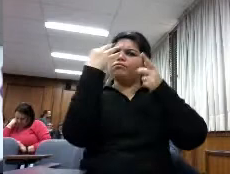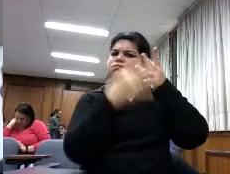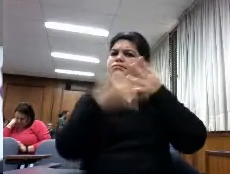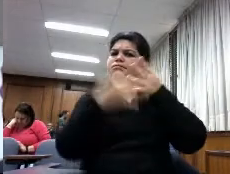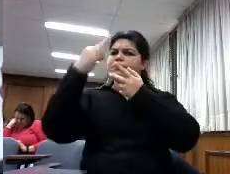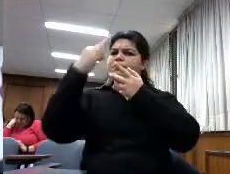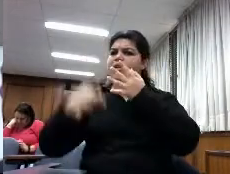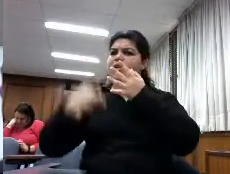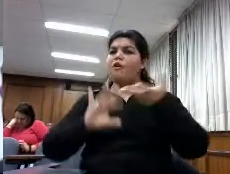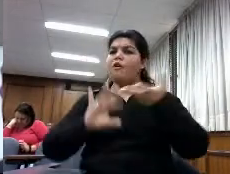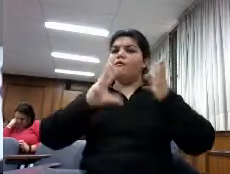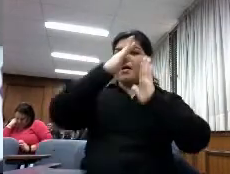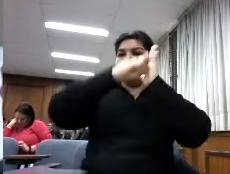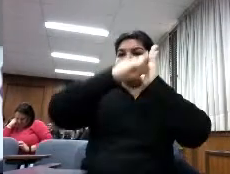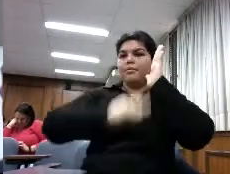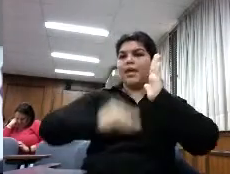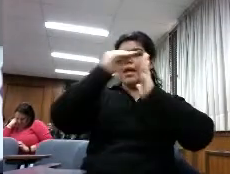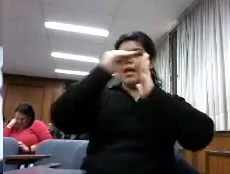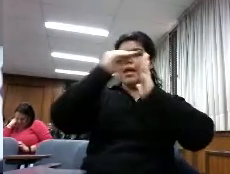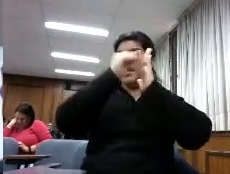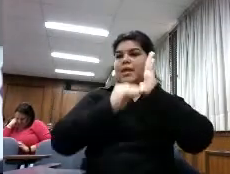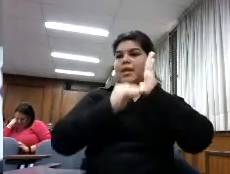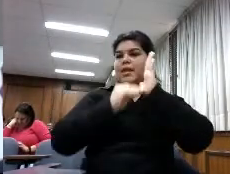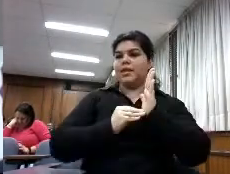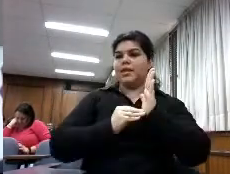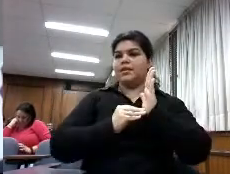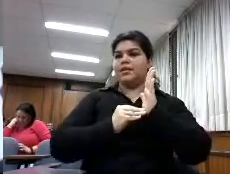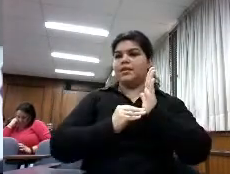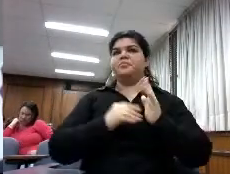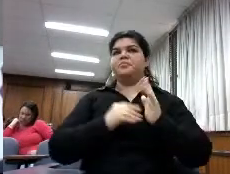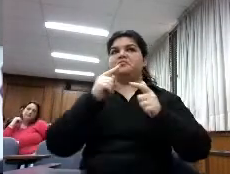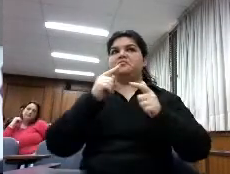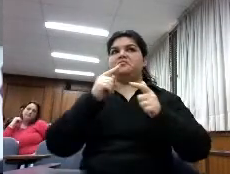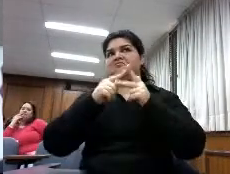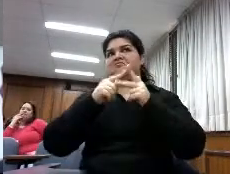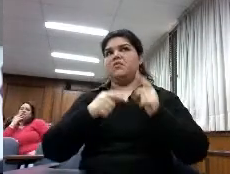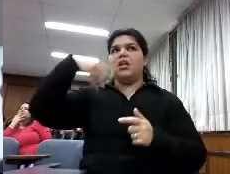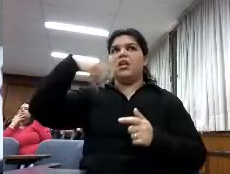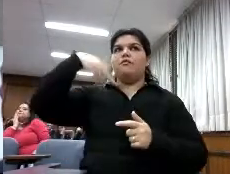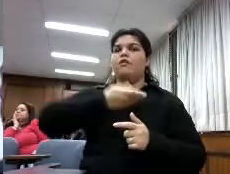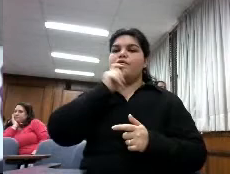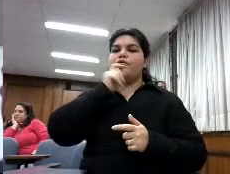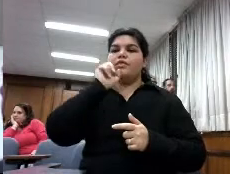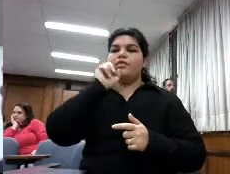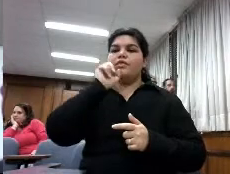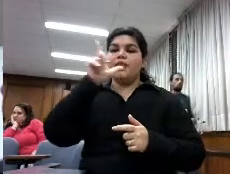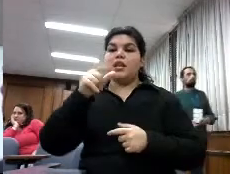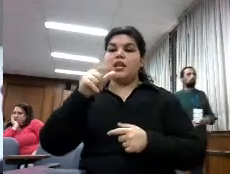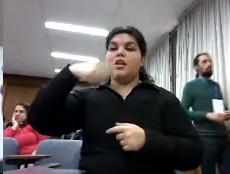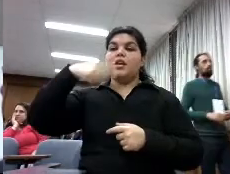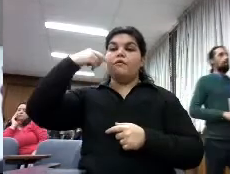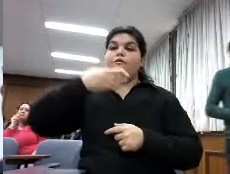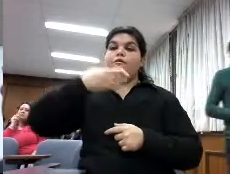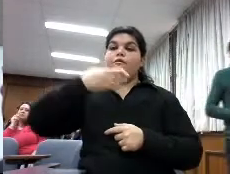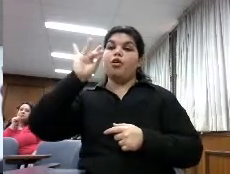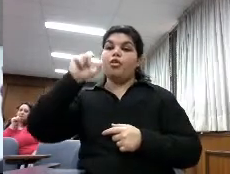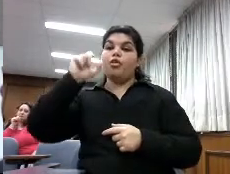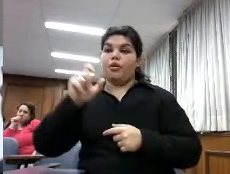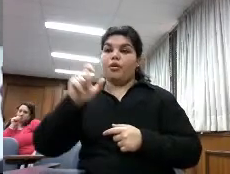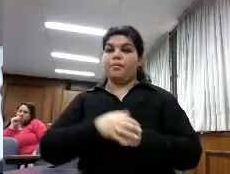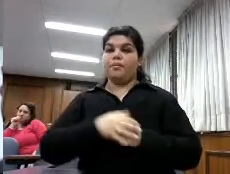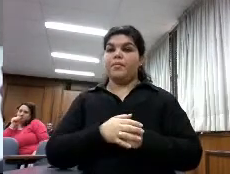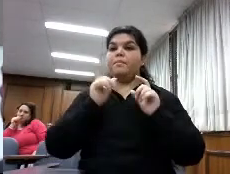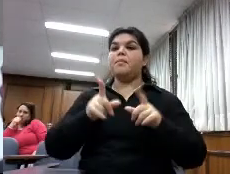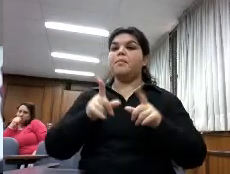la lista de distribución y Wetter y otro tipo de listas en segundo lugar grupos profesionales de